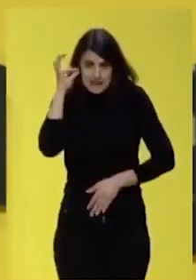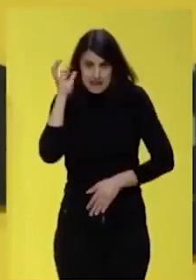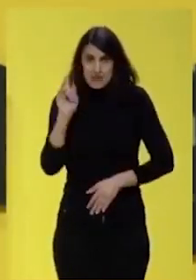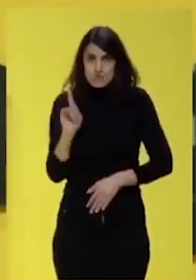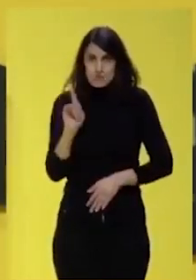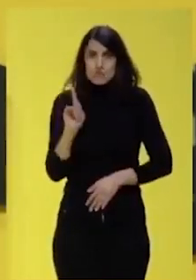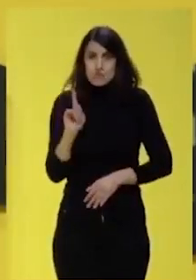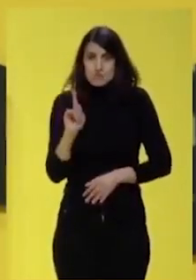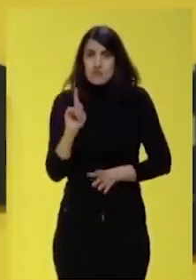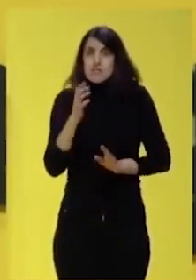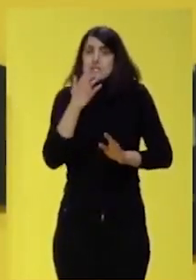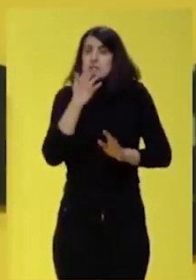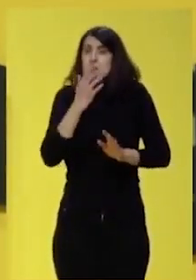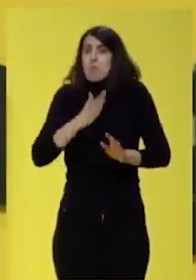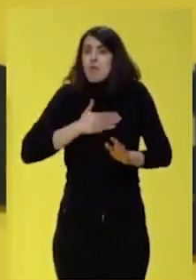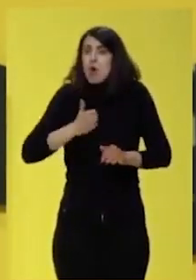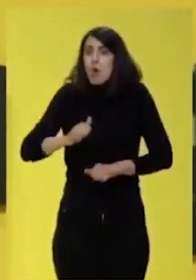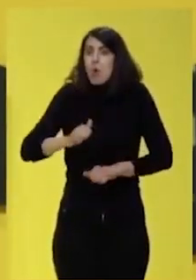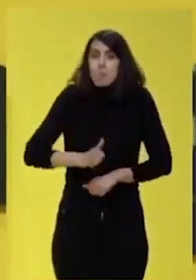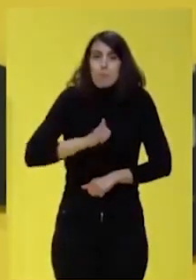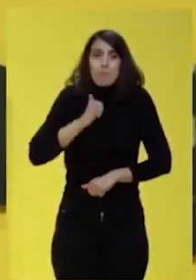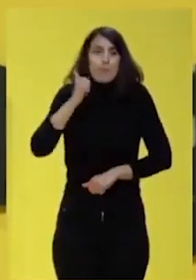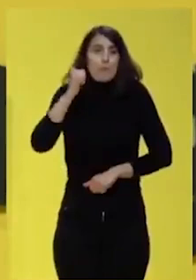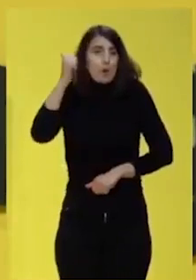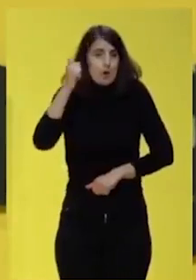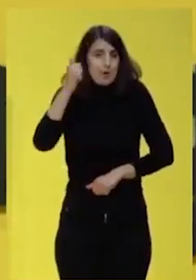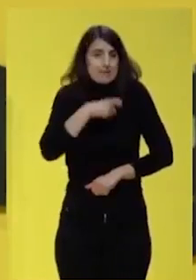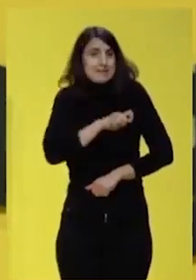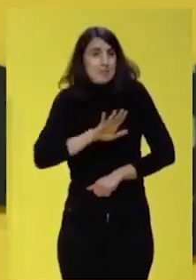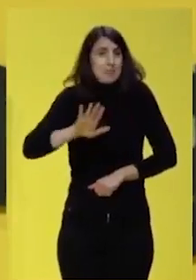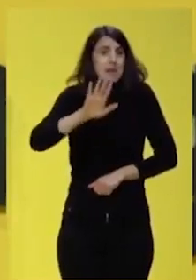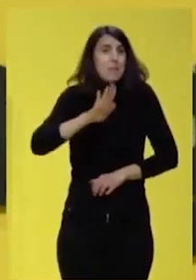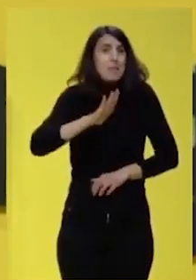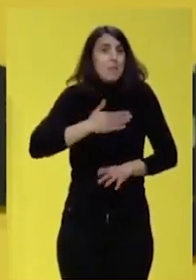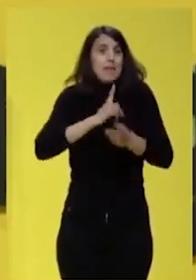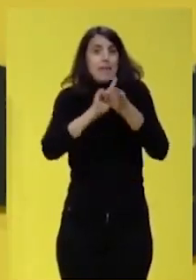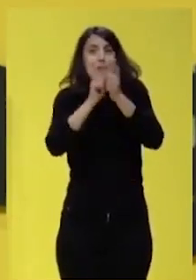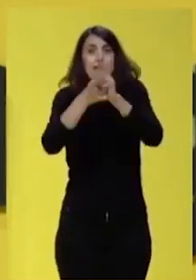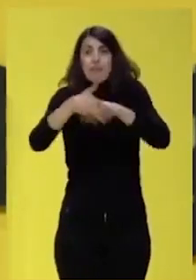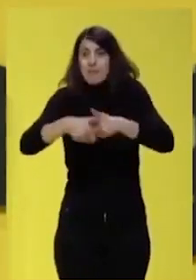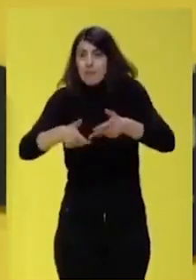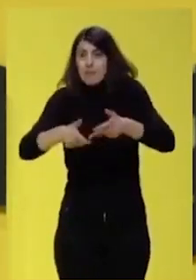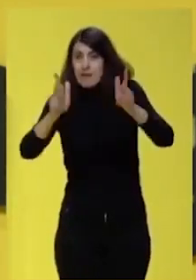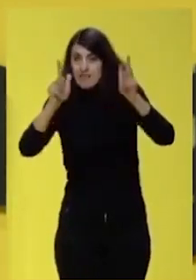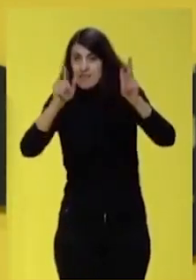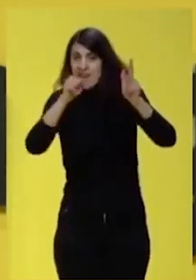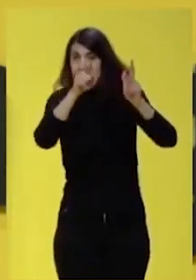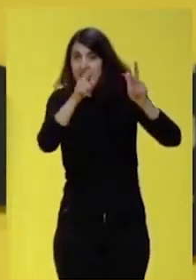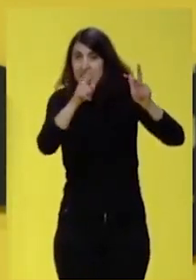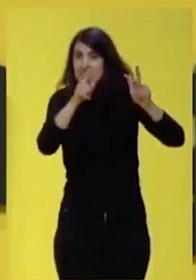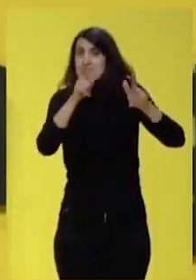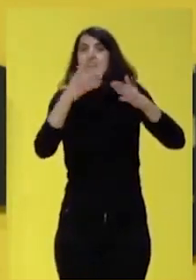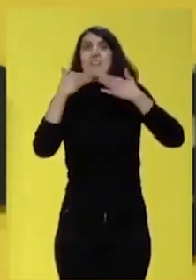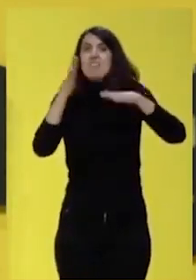mínima posibilidad, cosa que no creemos, de democratizar el Estado español, señor, tener por seguro que ahí estará la izquierda